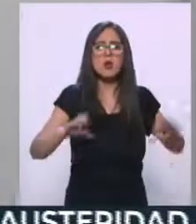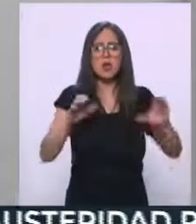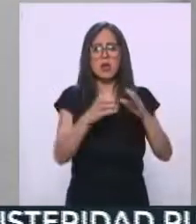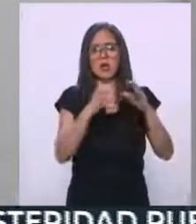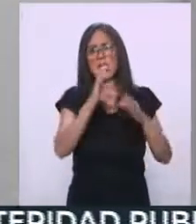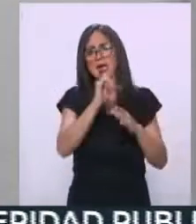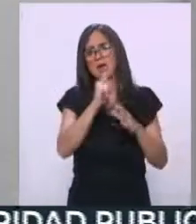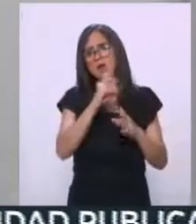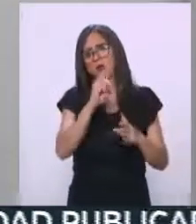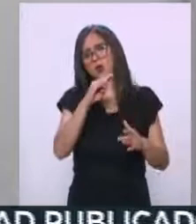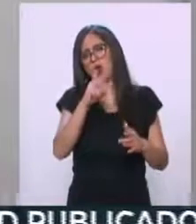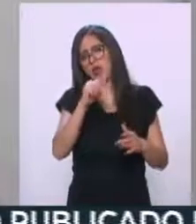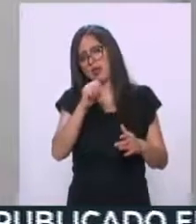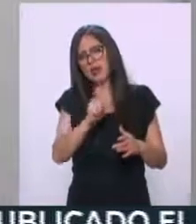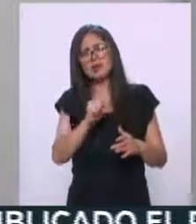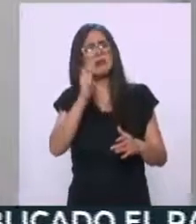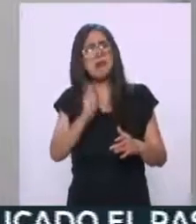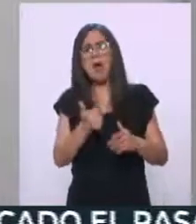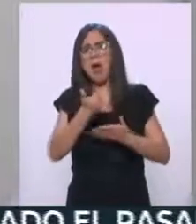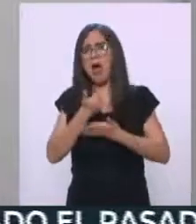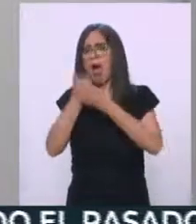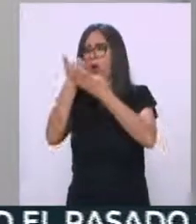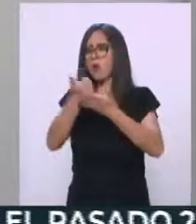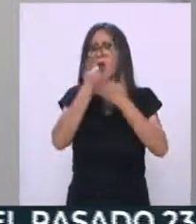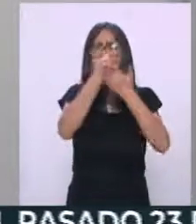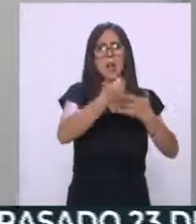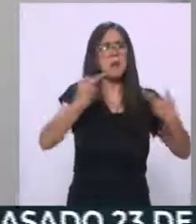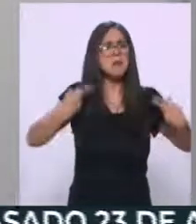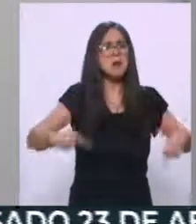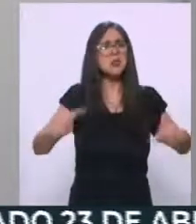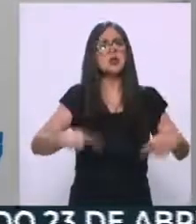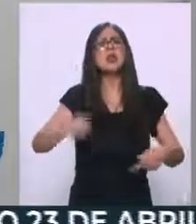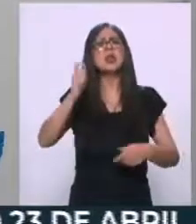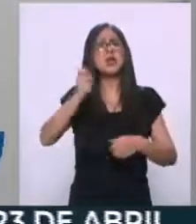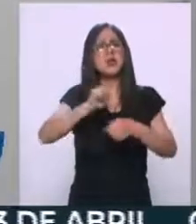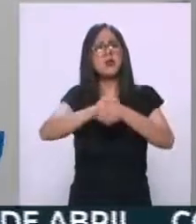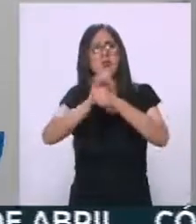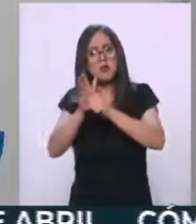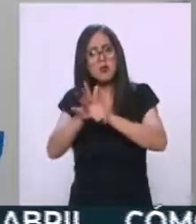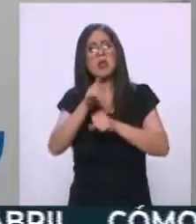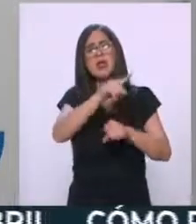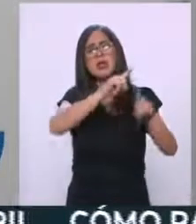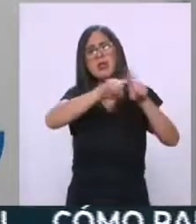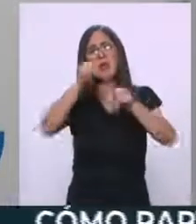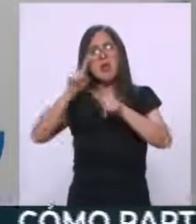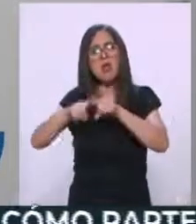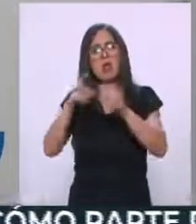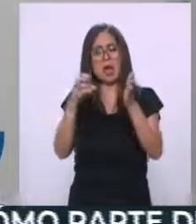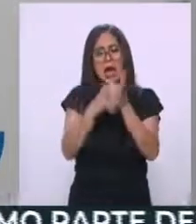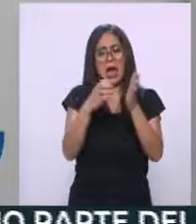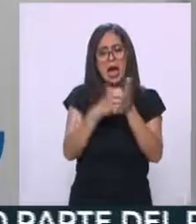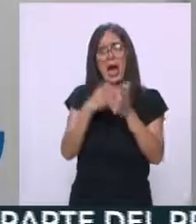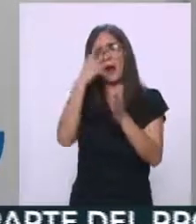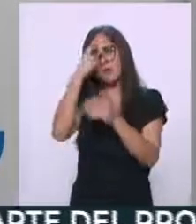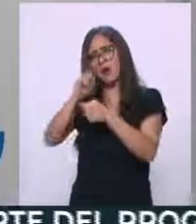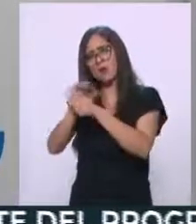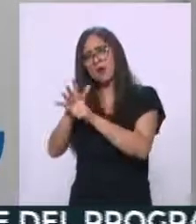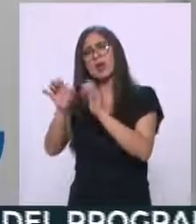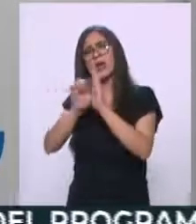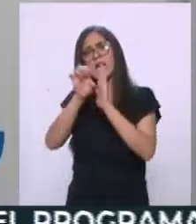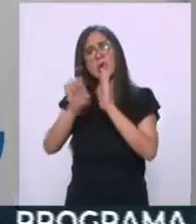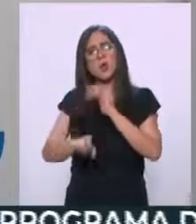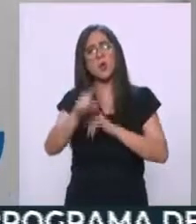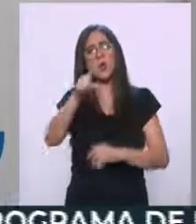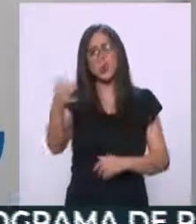diciendo que para ayudarle a la gente en todo el mundo por el coronavirus, iban a regalar bitcoins y ethereums. Entonces les decían, mándame un